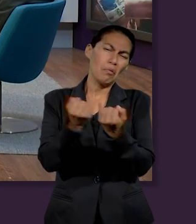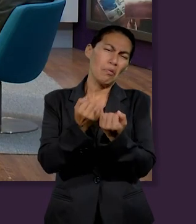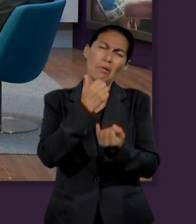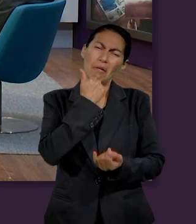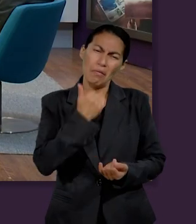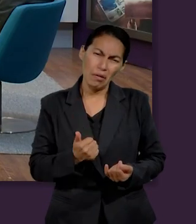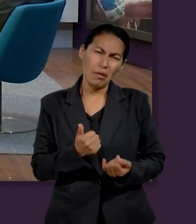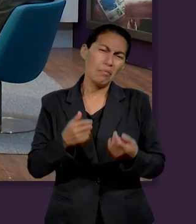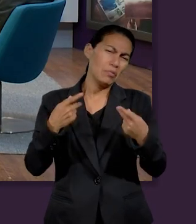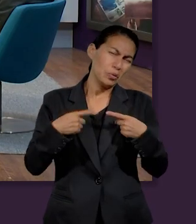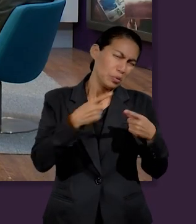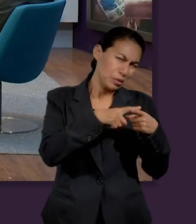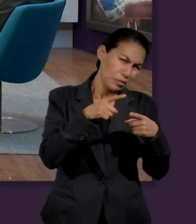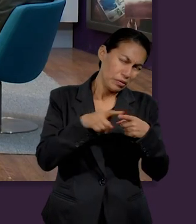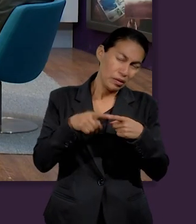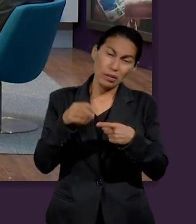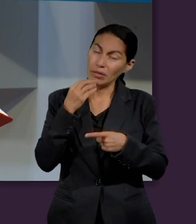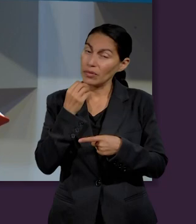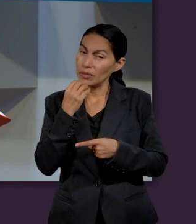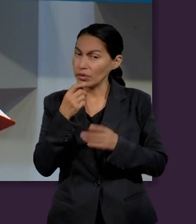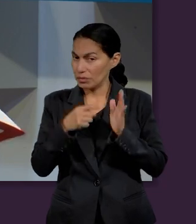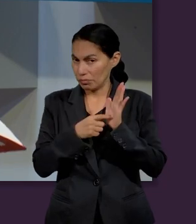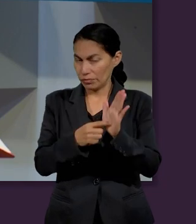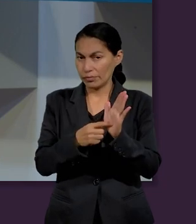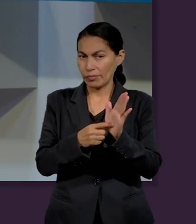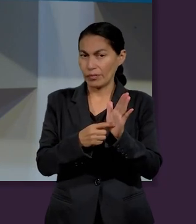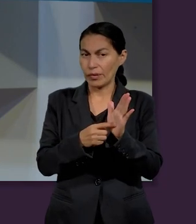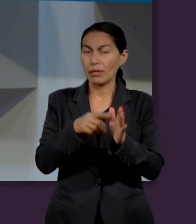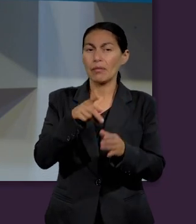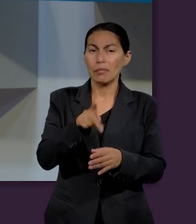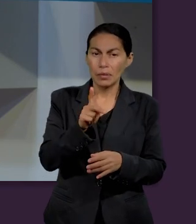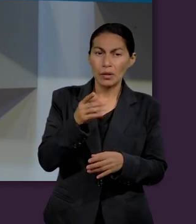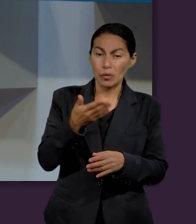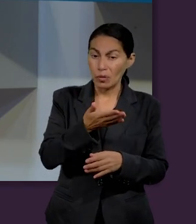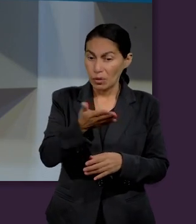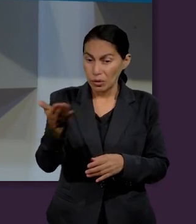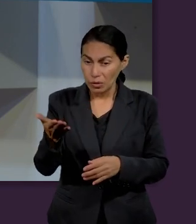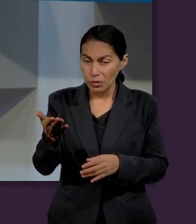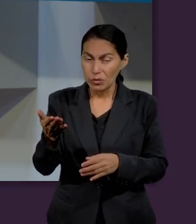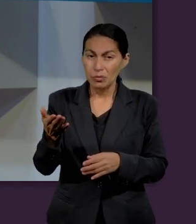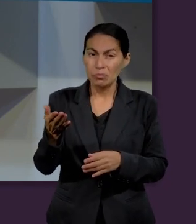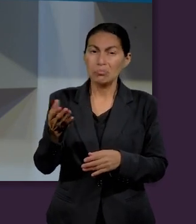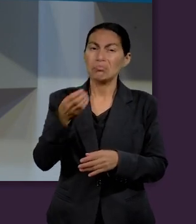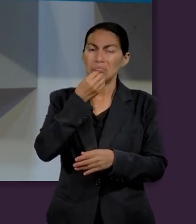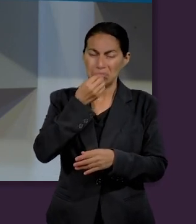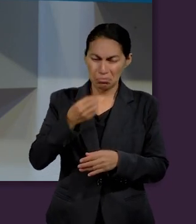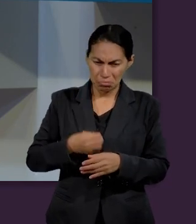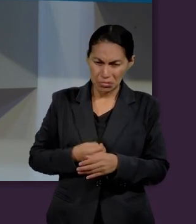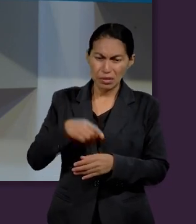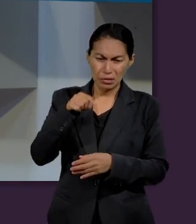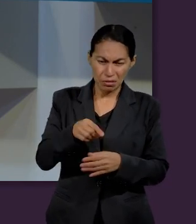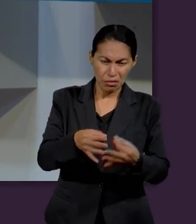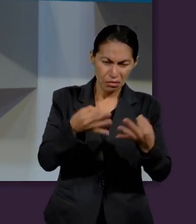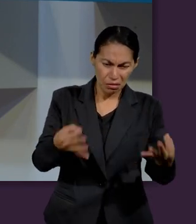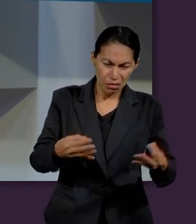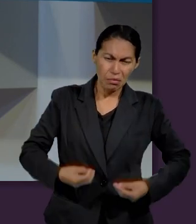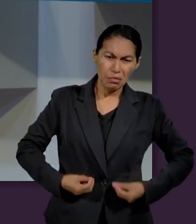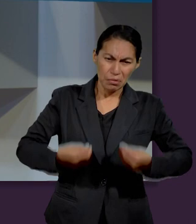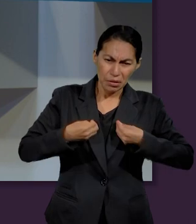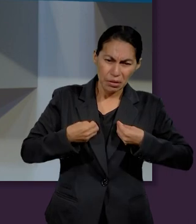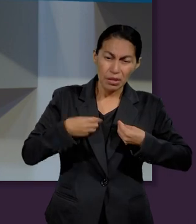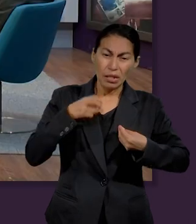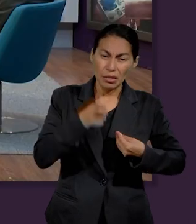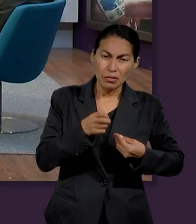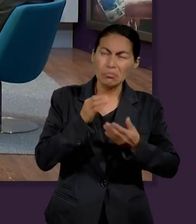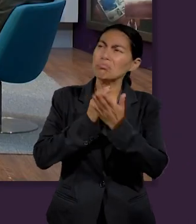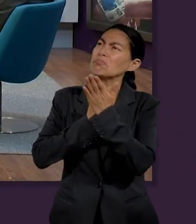y otros personajes que el libro de Hebreos presenta ellos eligieron ser extranjeros en esta